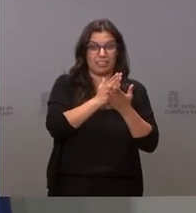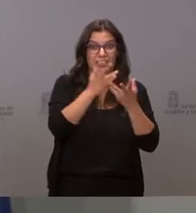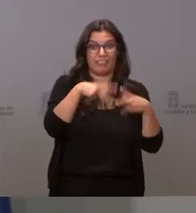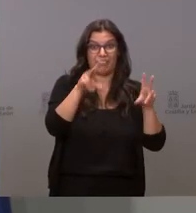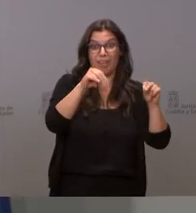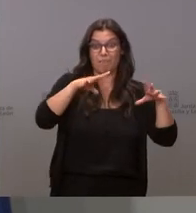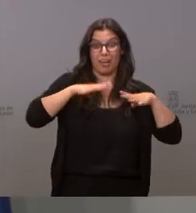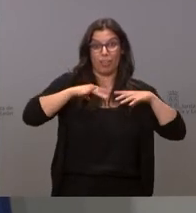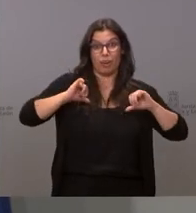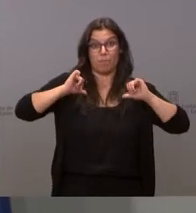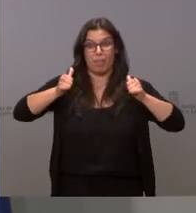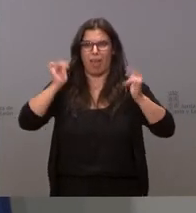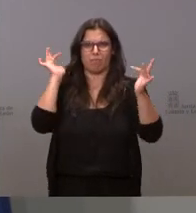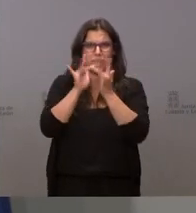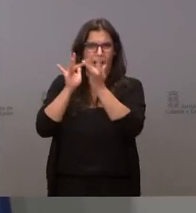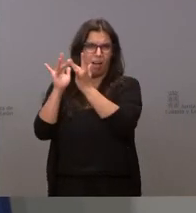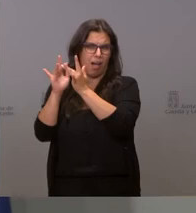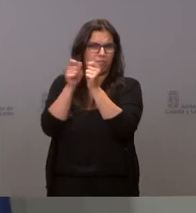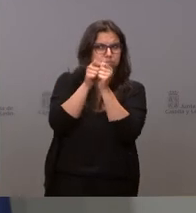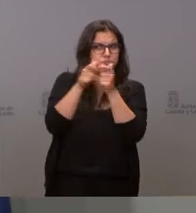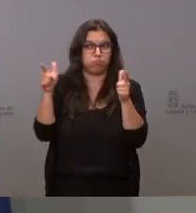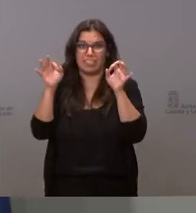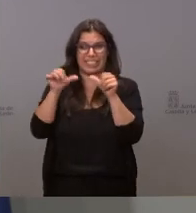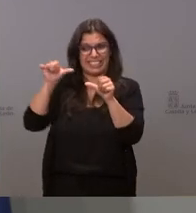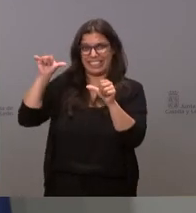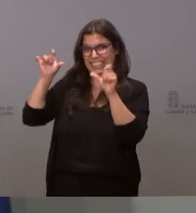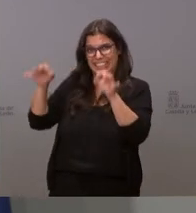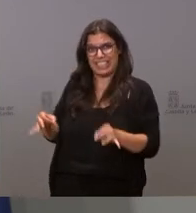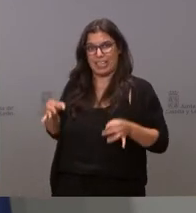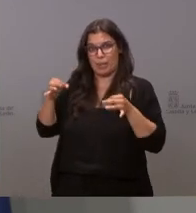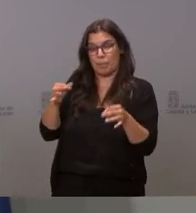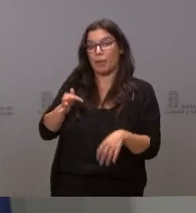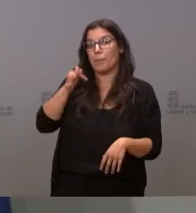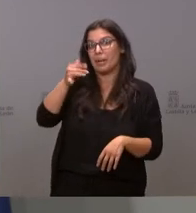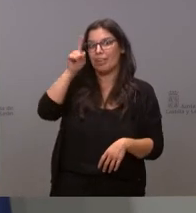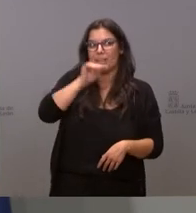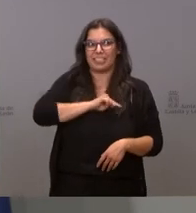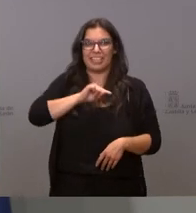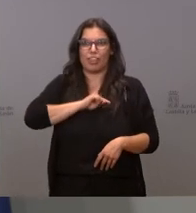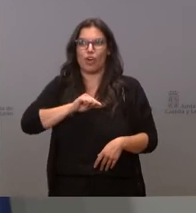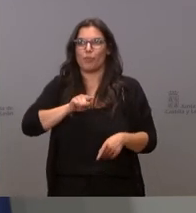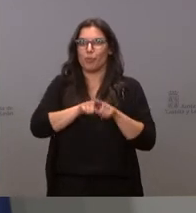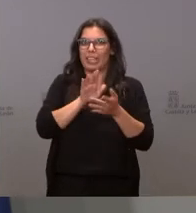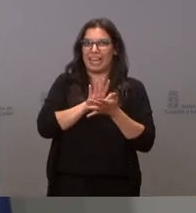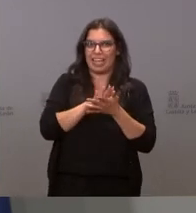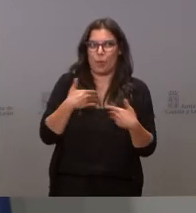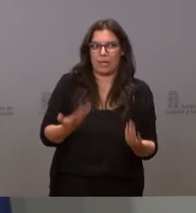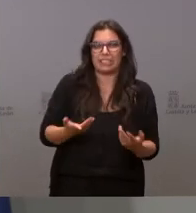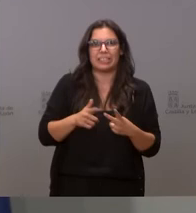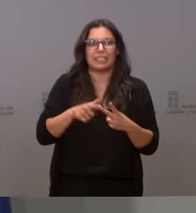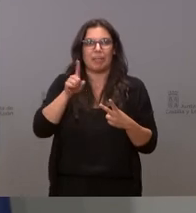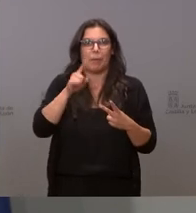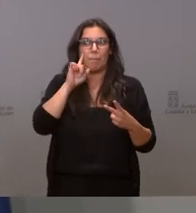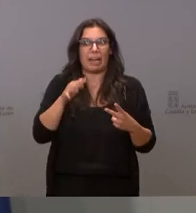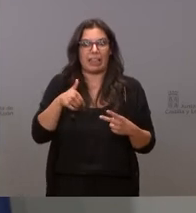todas las veces si a esto le unes una mayor sensación de relajación si a esto le unes una sensación de que la